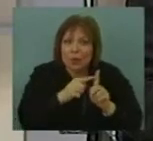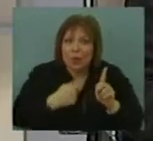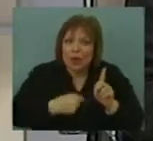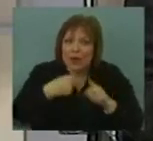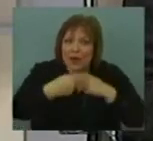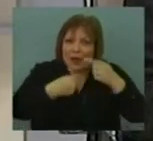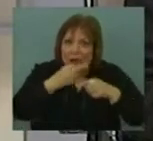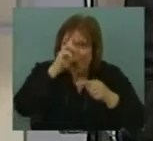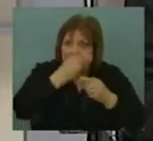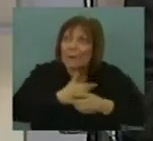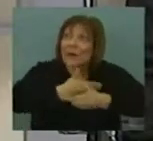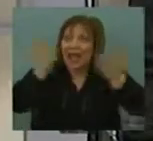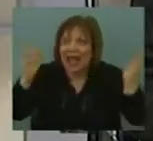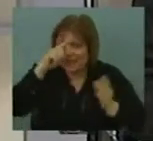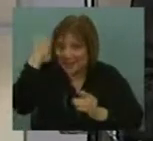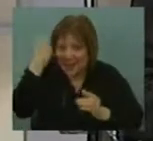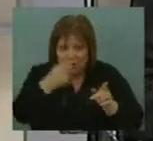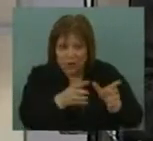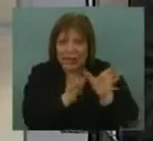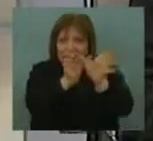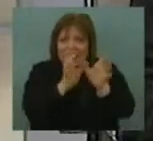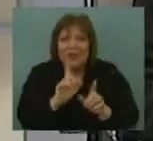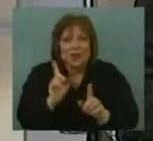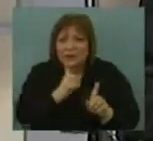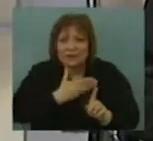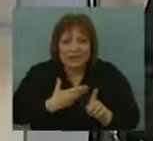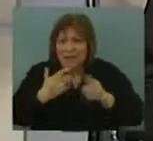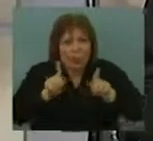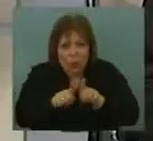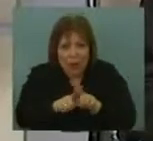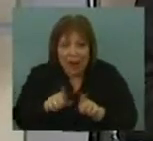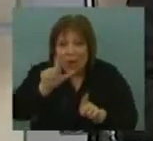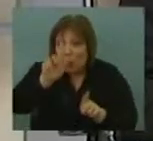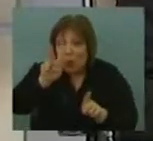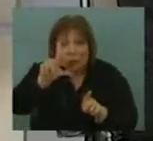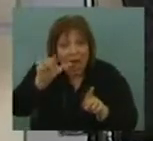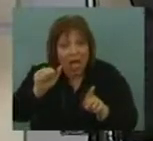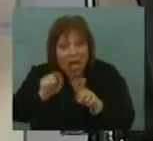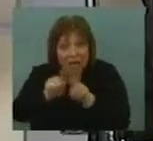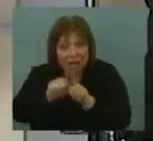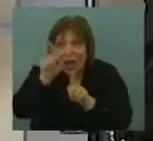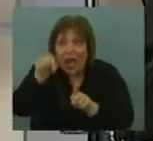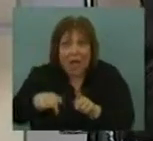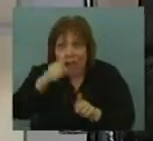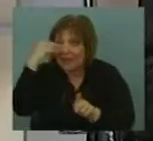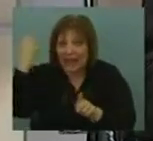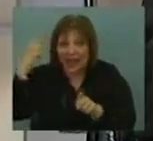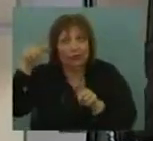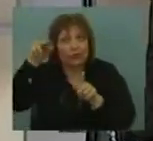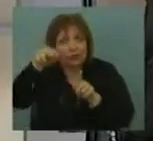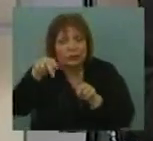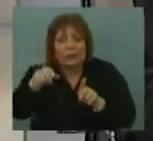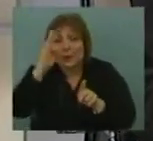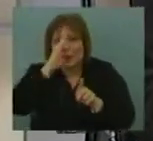de activo de Uruguay para la política internacional, aún no siendo presidente. Ha ocurrido lo mismo con Lula, que dejó de ser presidente y es una figura internacional que